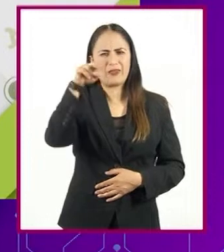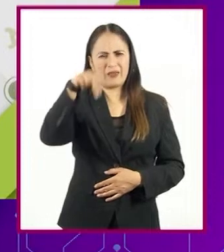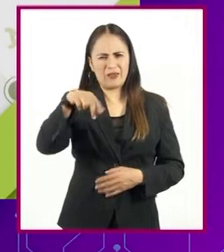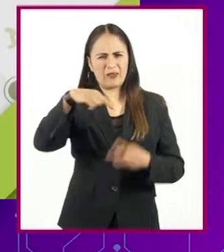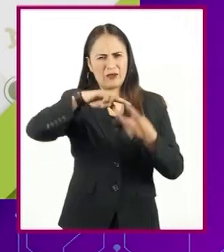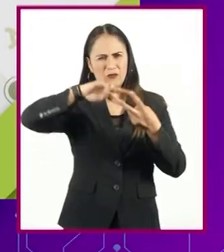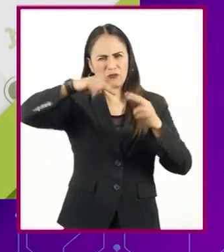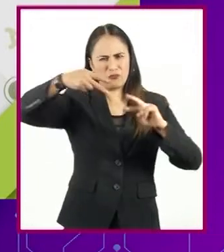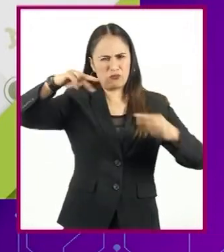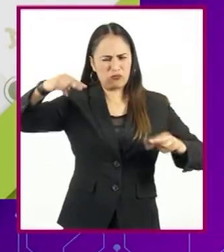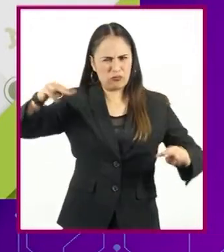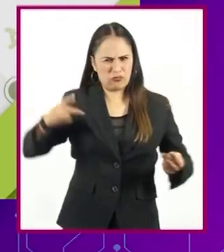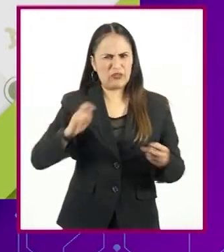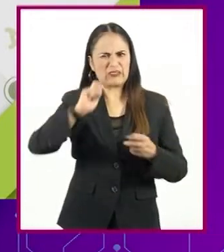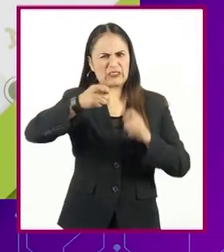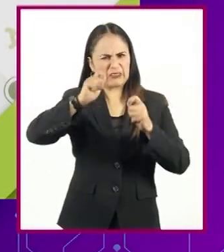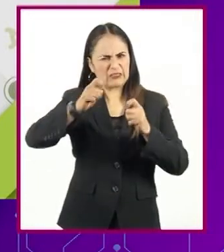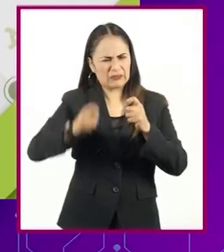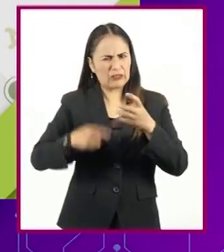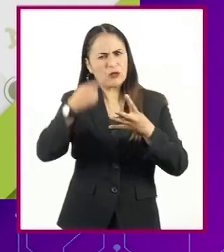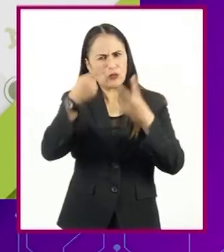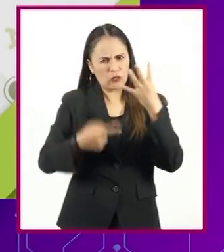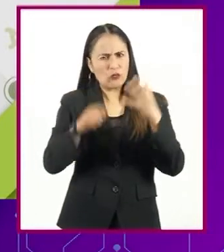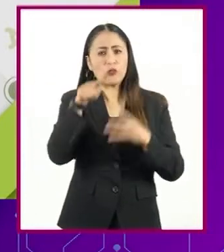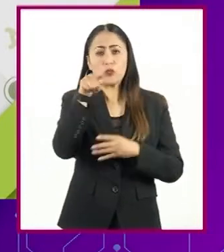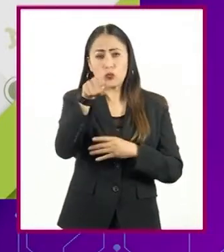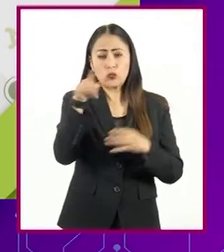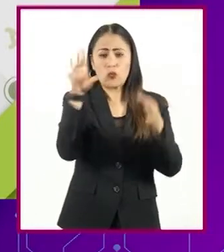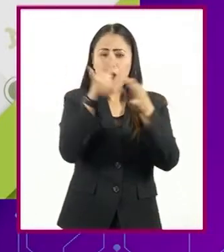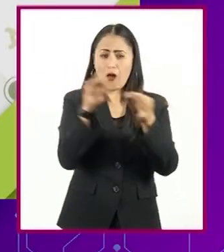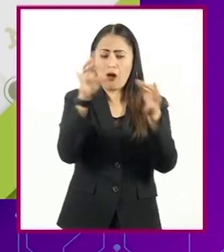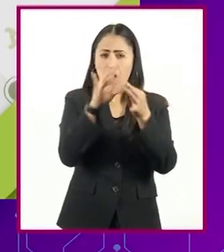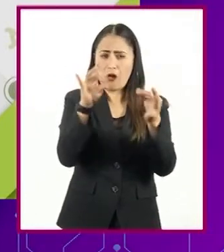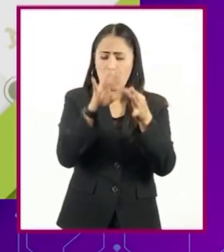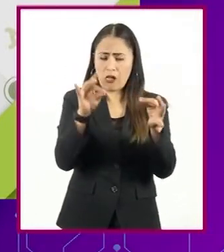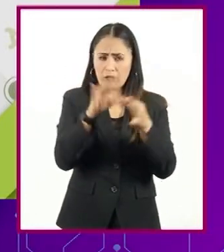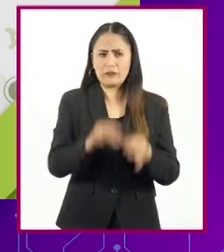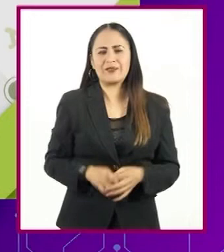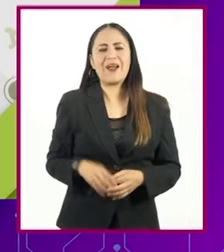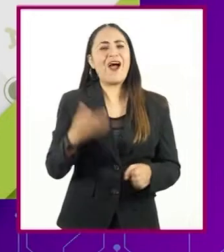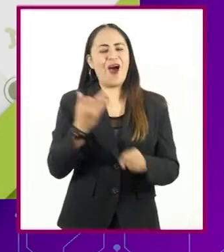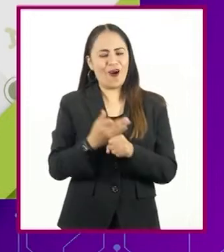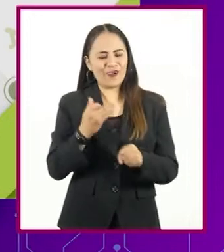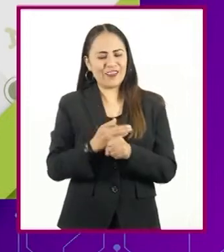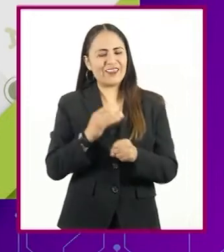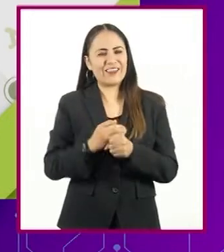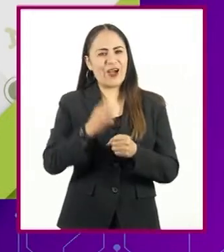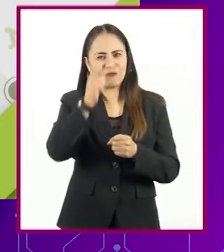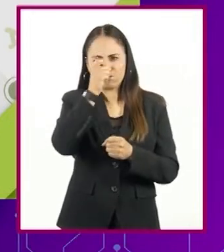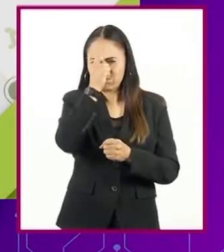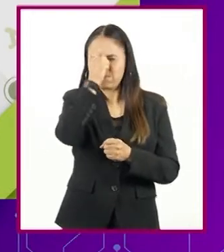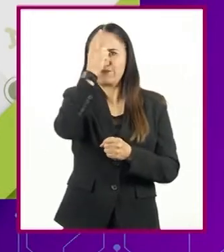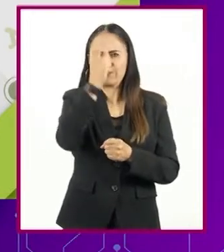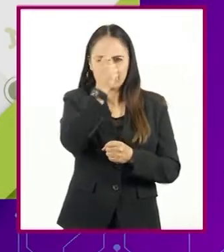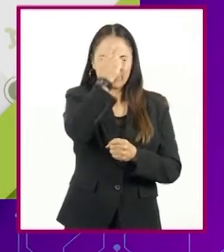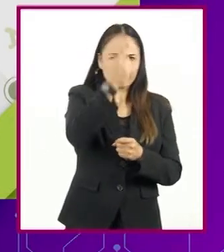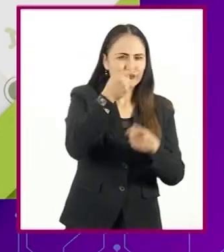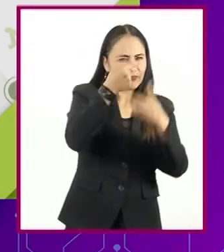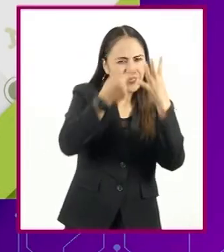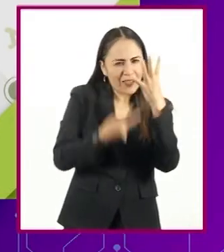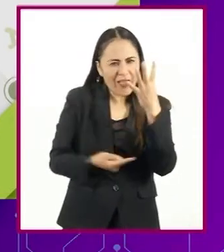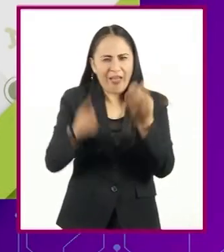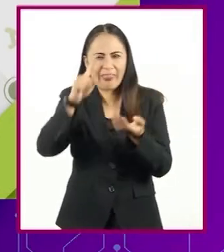cromosomas, genes y ADN. Así que vamos a divertirnos, seguir descubriendo y aprendiendo los enigmas de la herencia